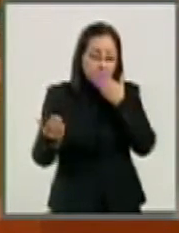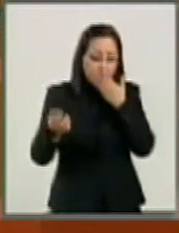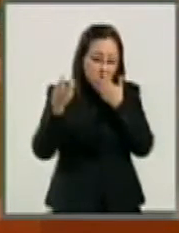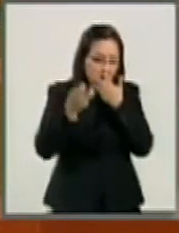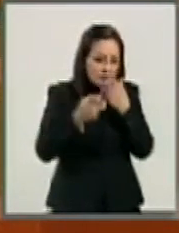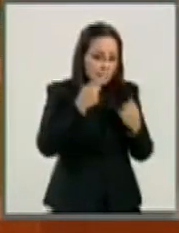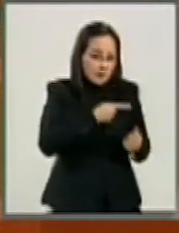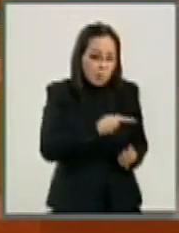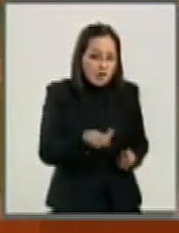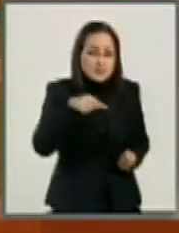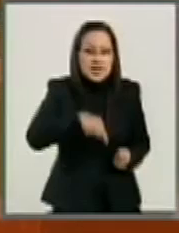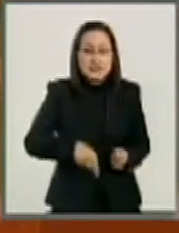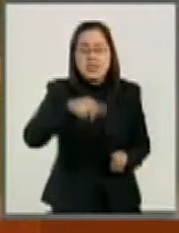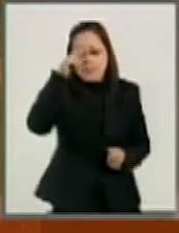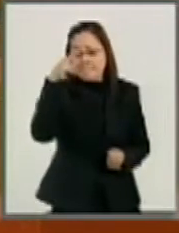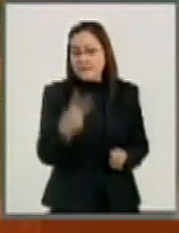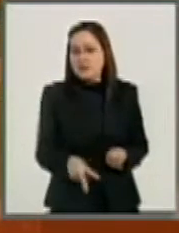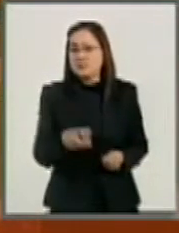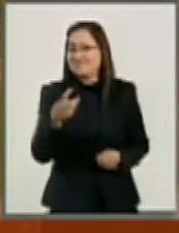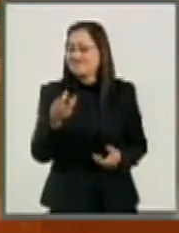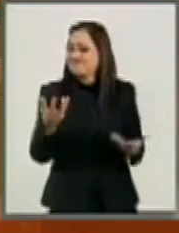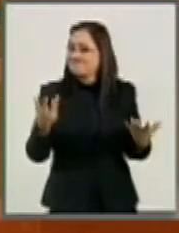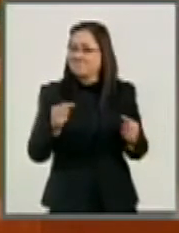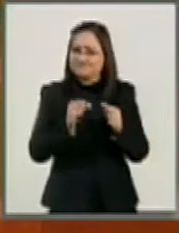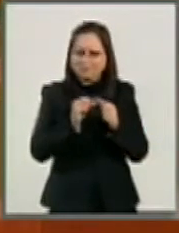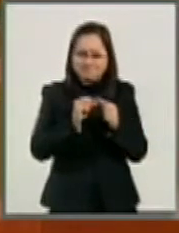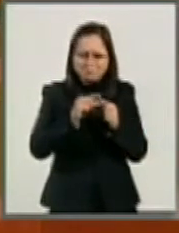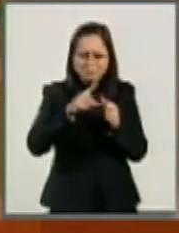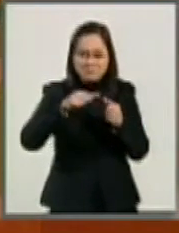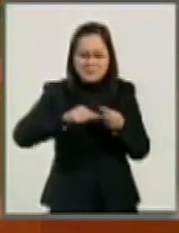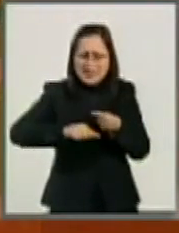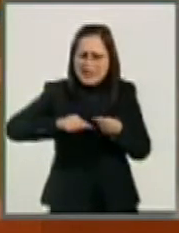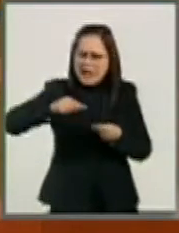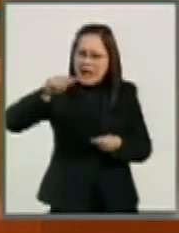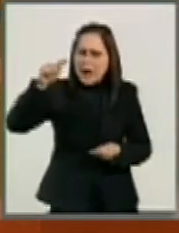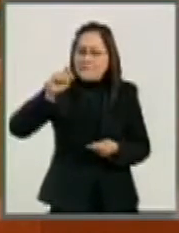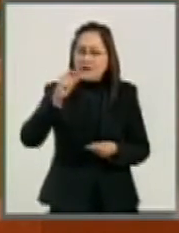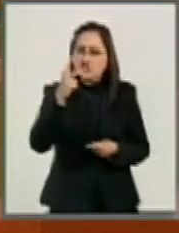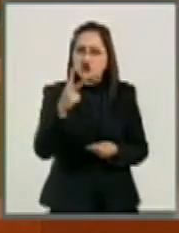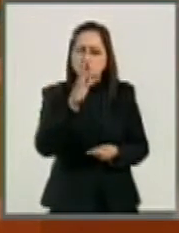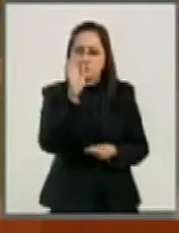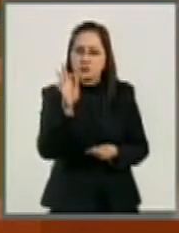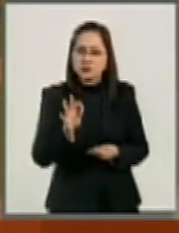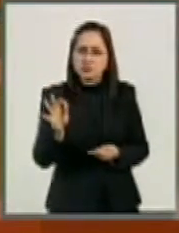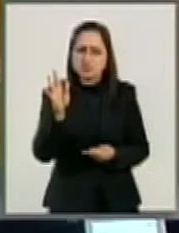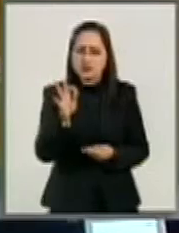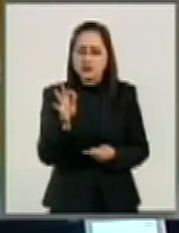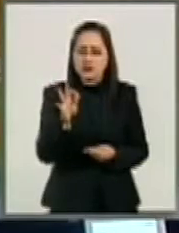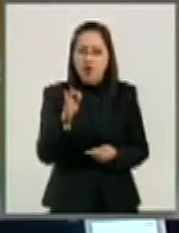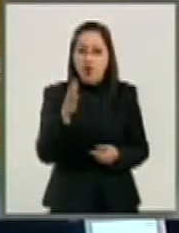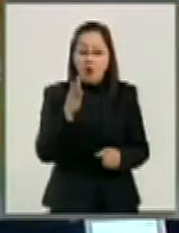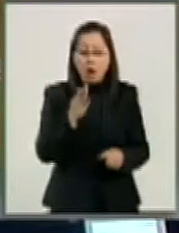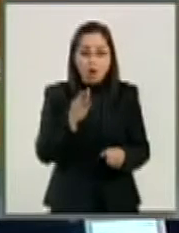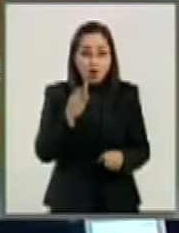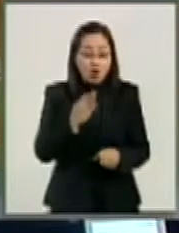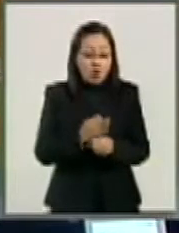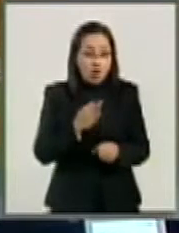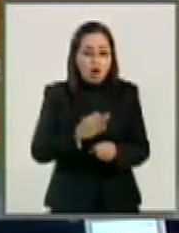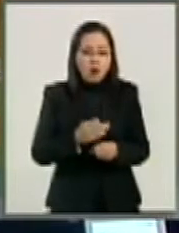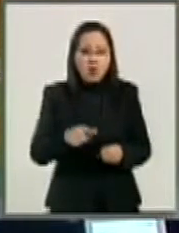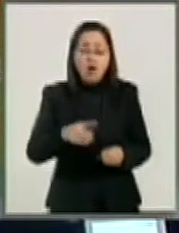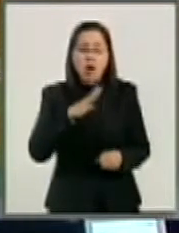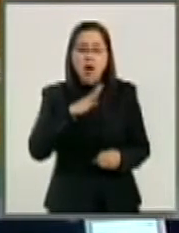pobreza extrema en nuestro país creció en más de 28% y que actualmente tenemos 55